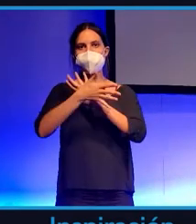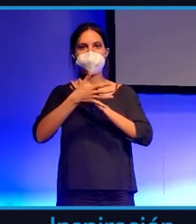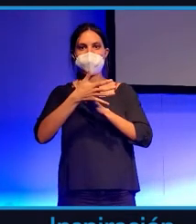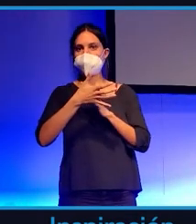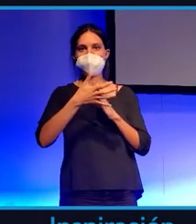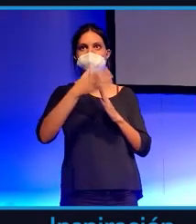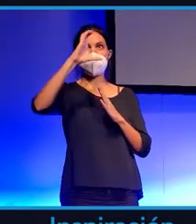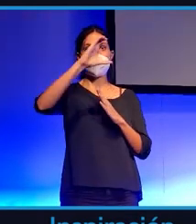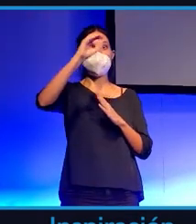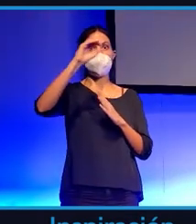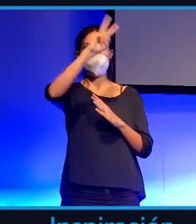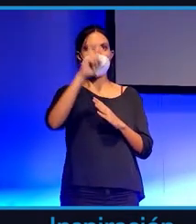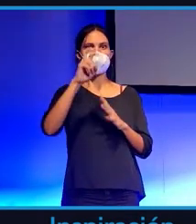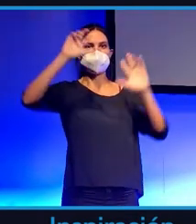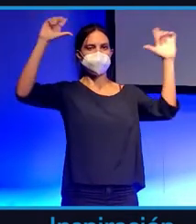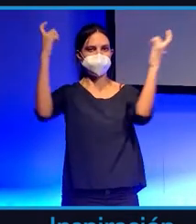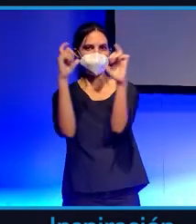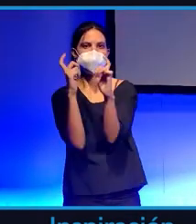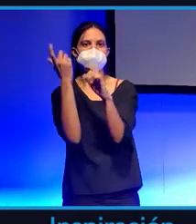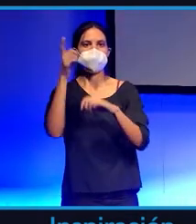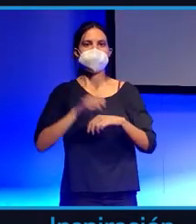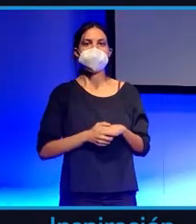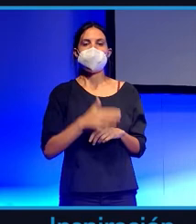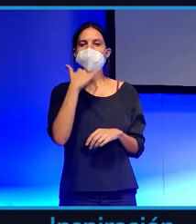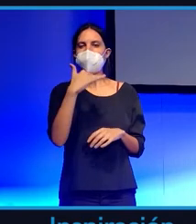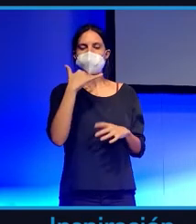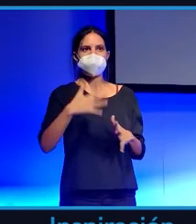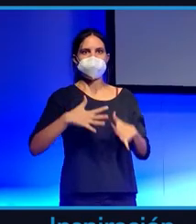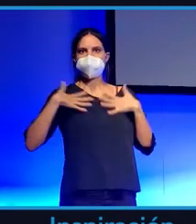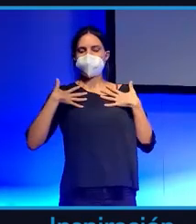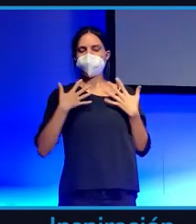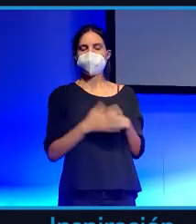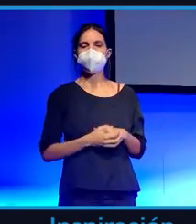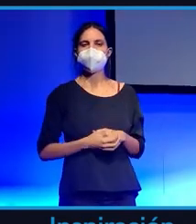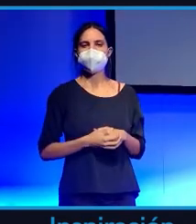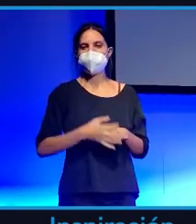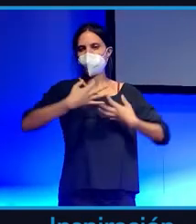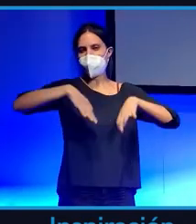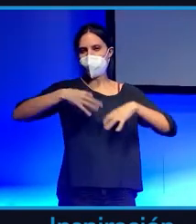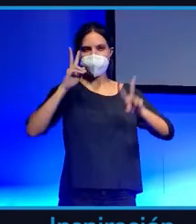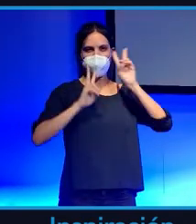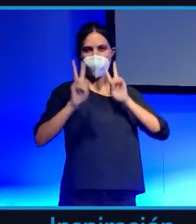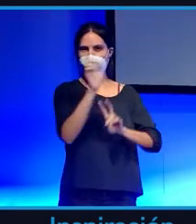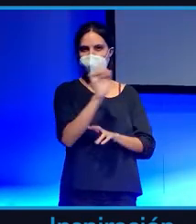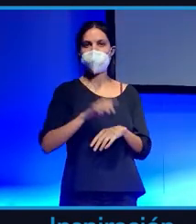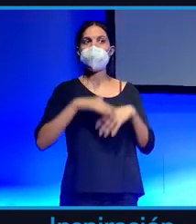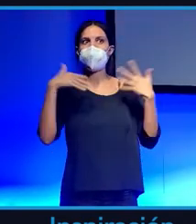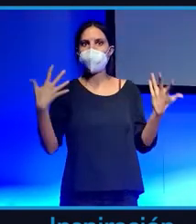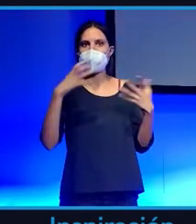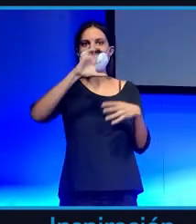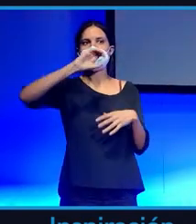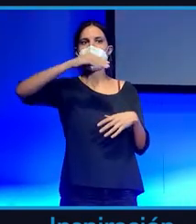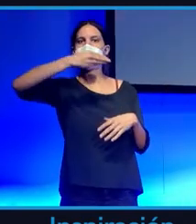CO2 de la atmósfera. Hay una cosa que me sorprende que pasa desapercibida y es la grandísima labor social de bitcoin.